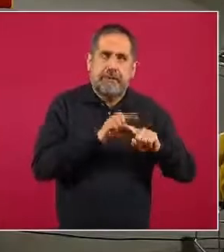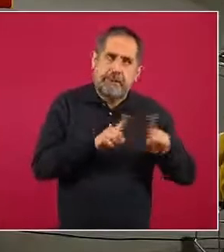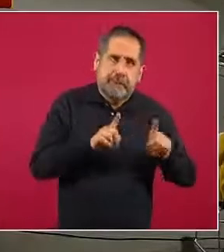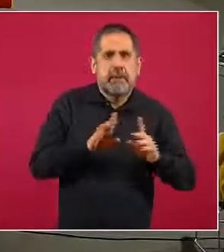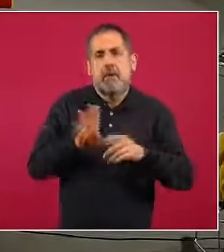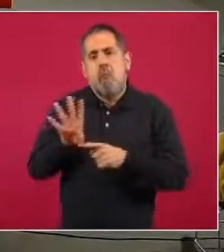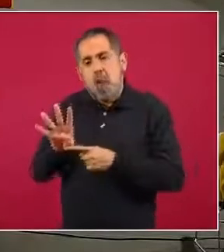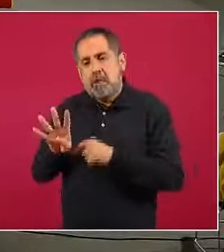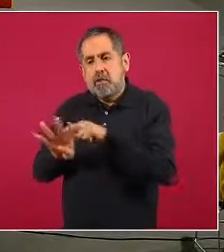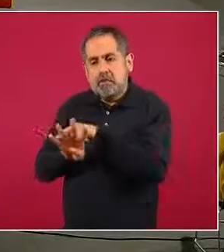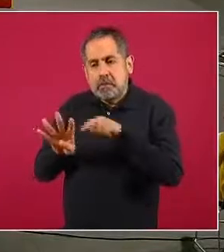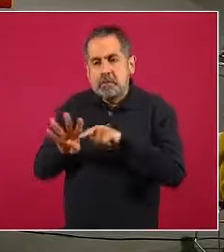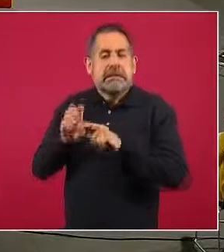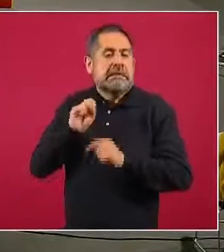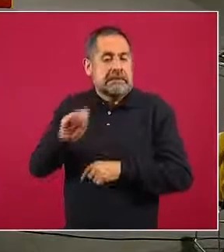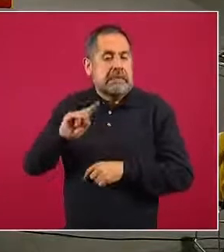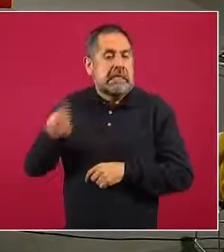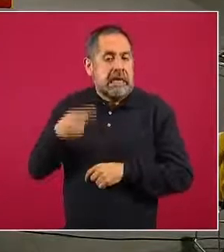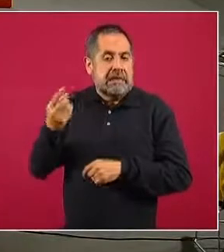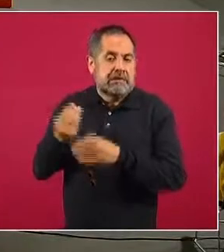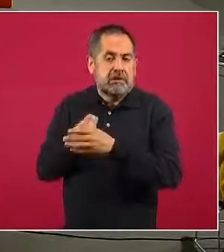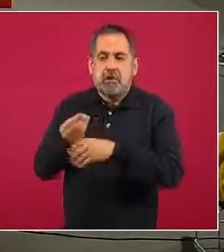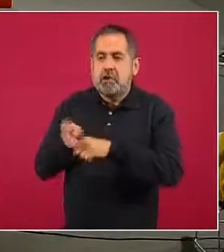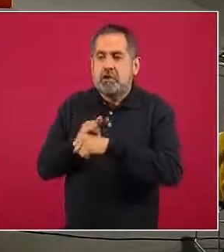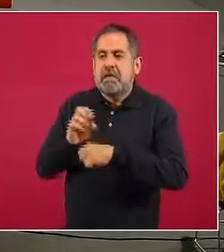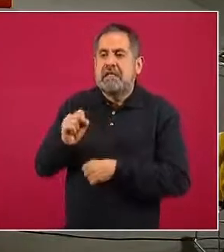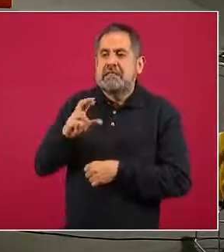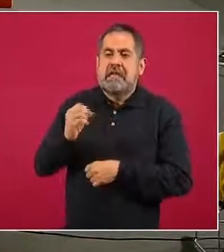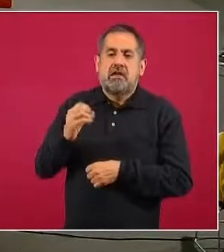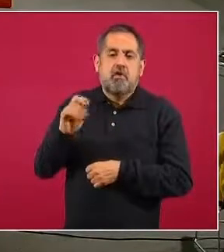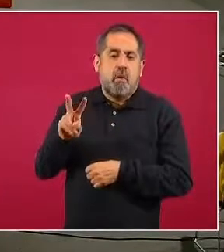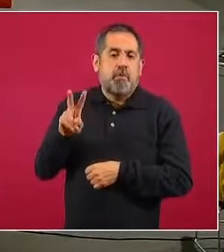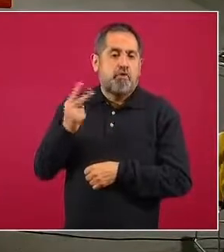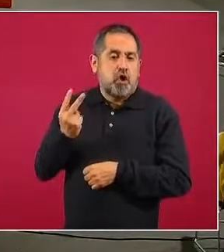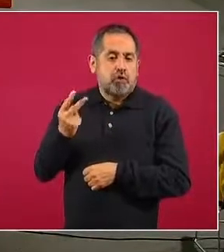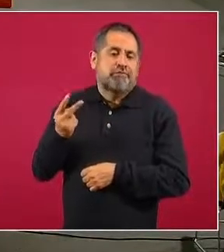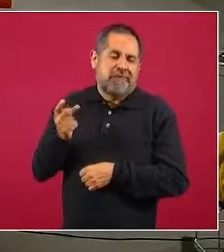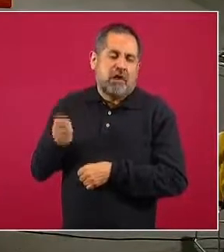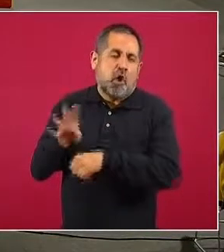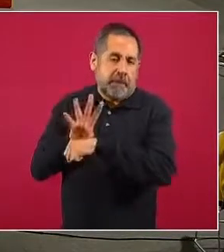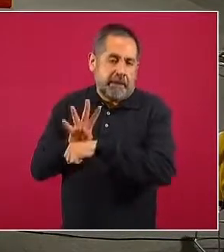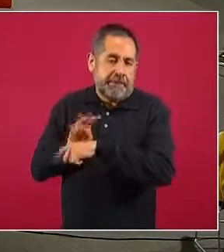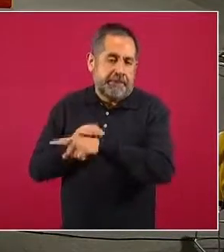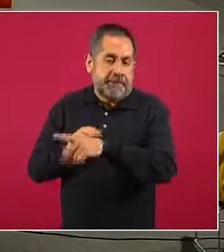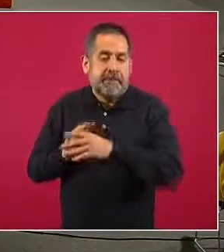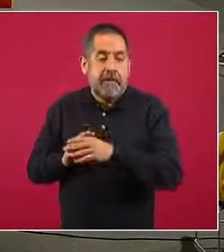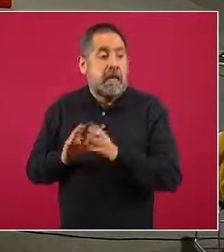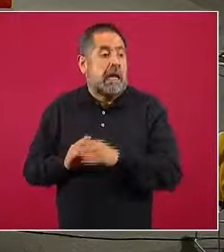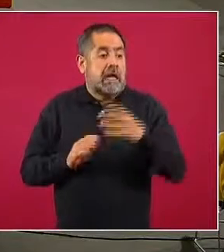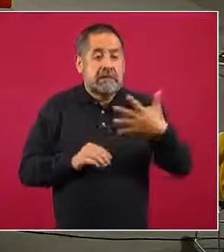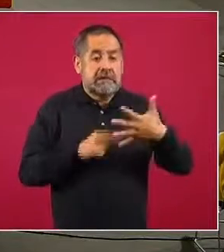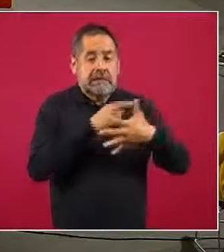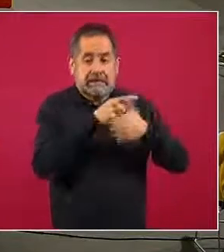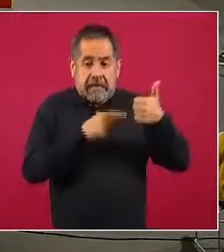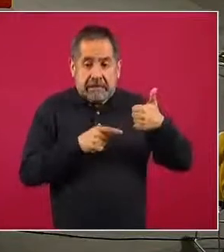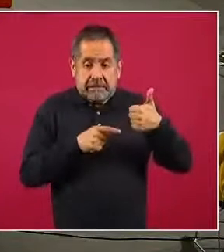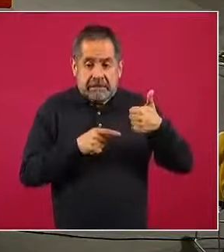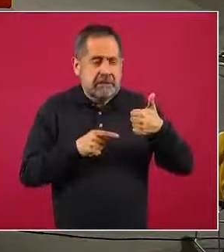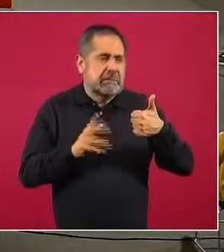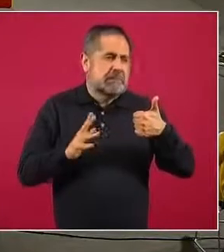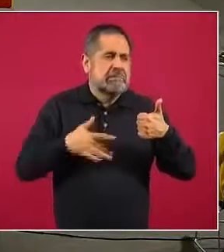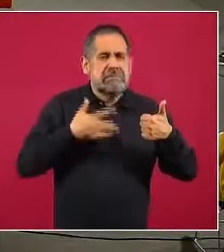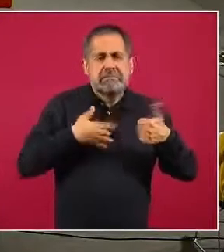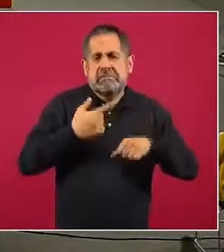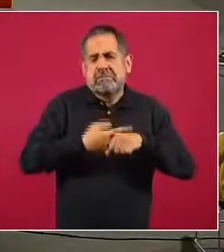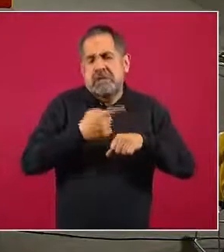la presencia y la acción del virus SARS-CoV-2. Es bastante probable que las otras seis personas estén padeciendo